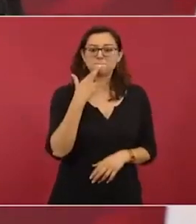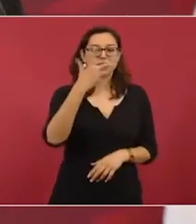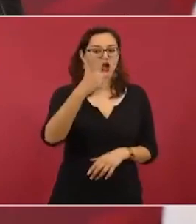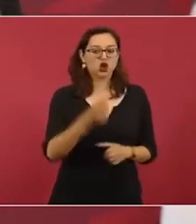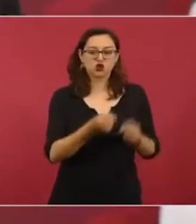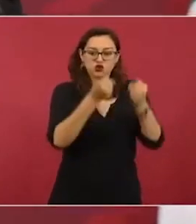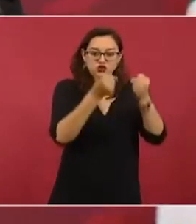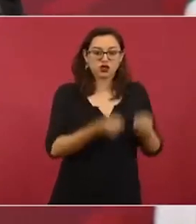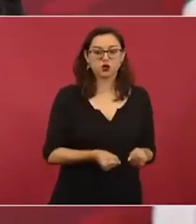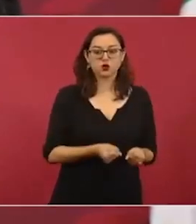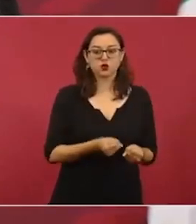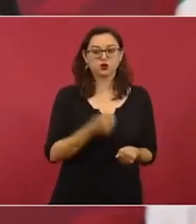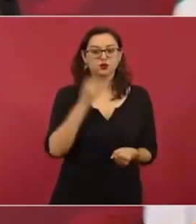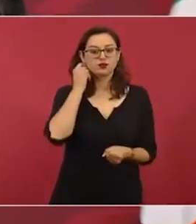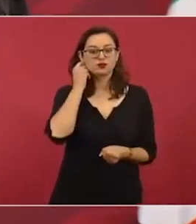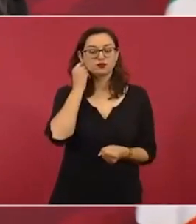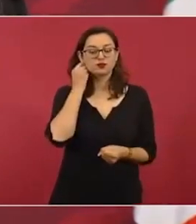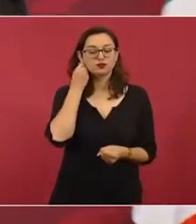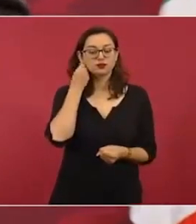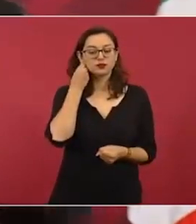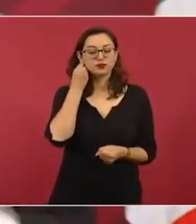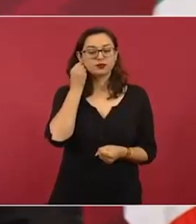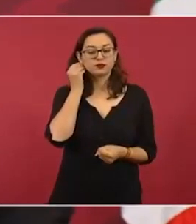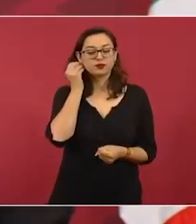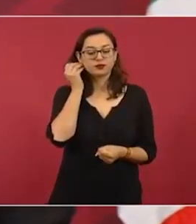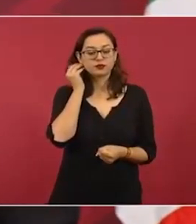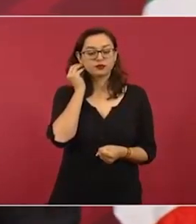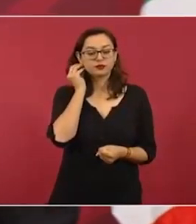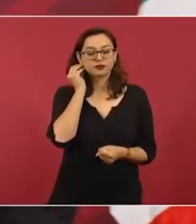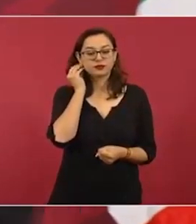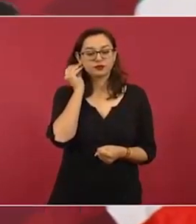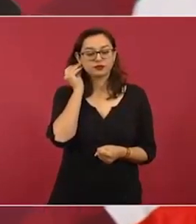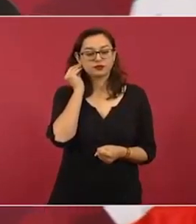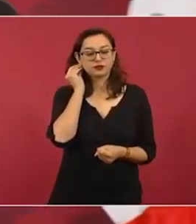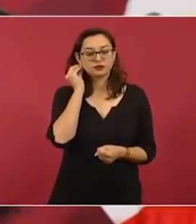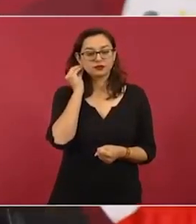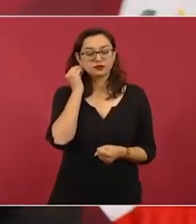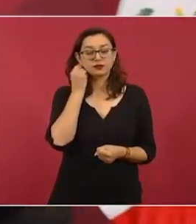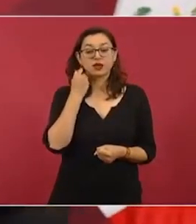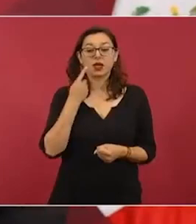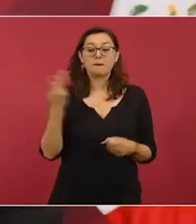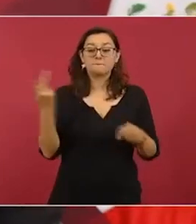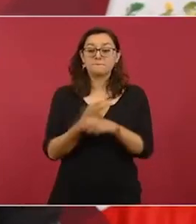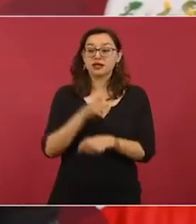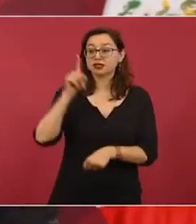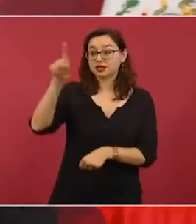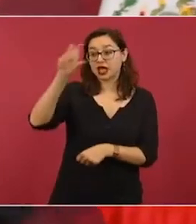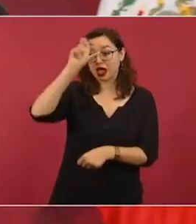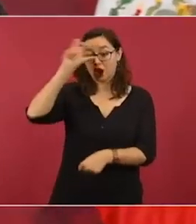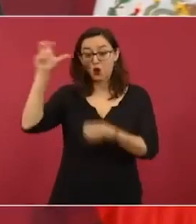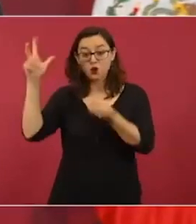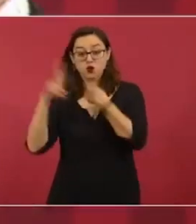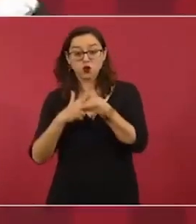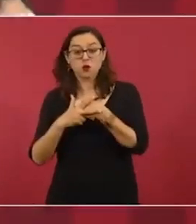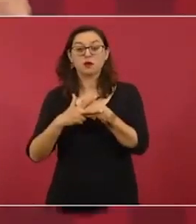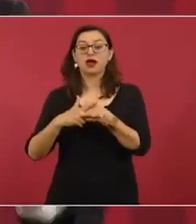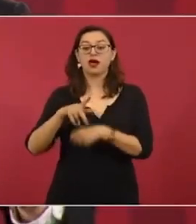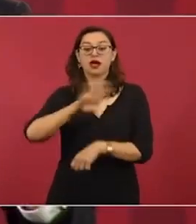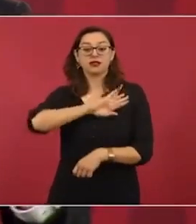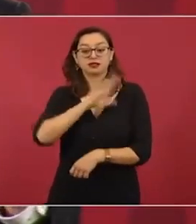¿Qué es también lo que está de por medio en Europa, en España, con relación